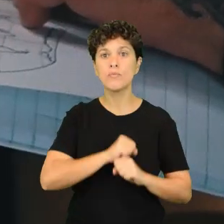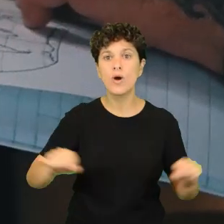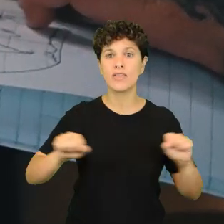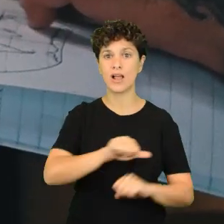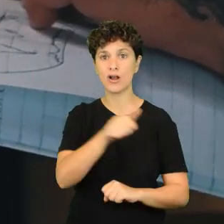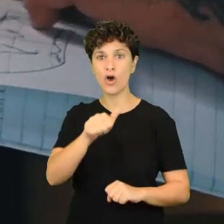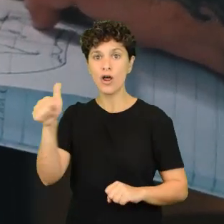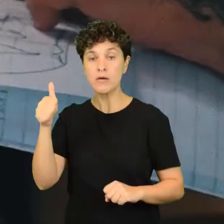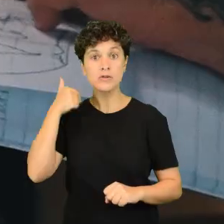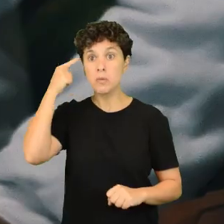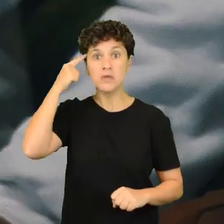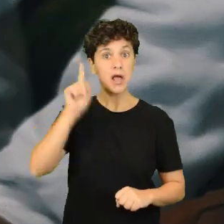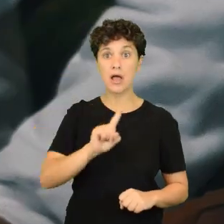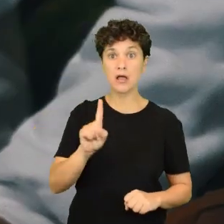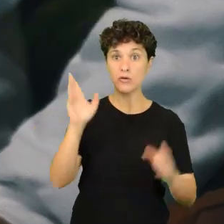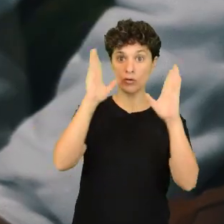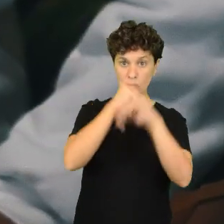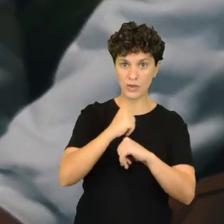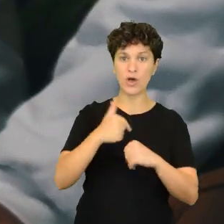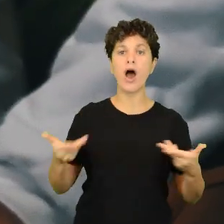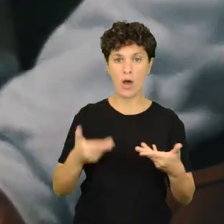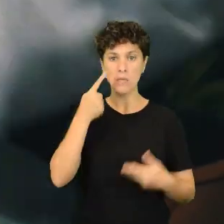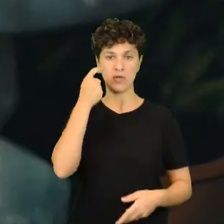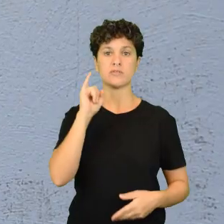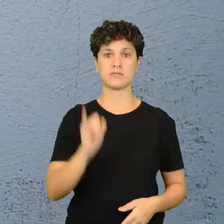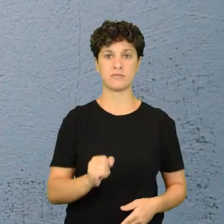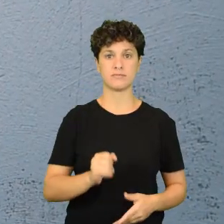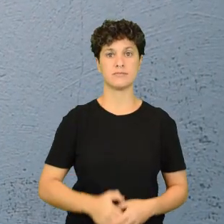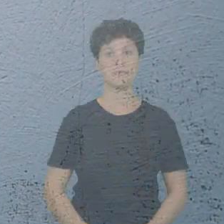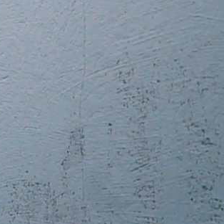muchas cosas que supuestamente no las creía que podía. Hoy por hoy sé que puedo.